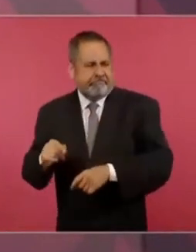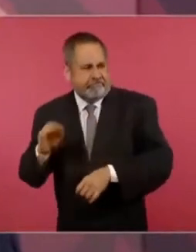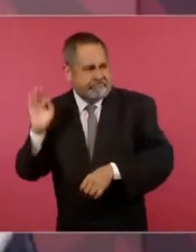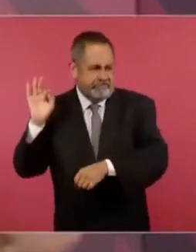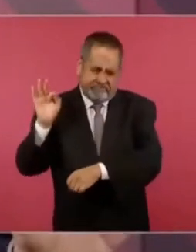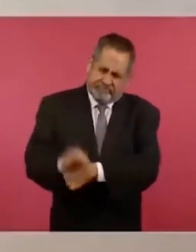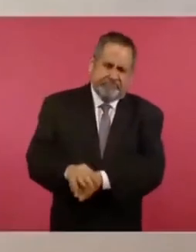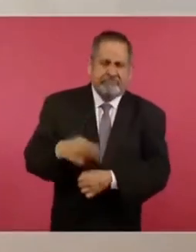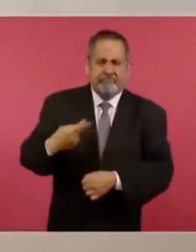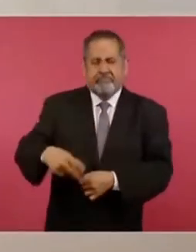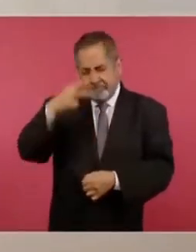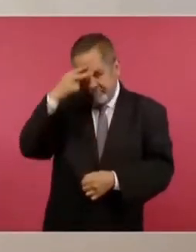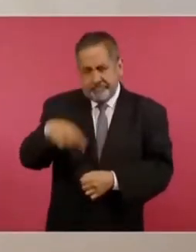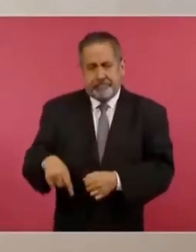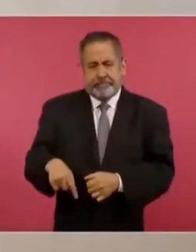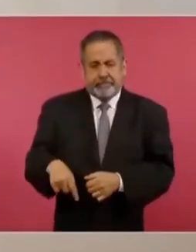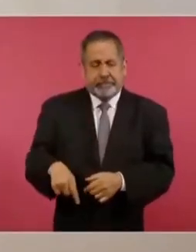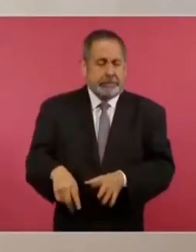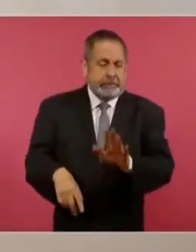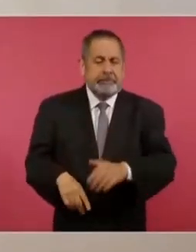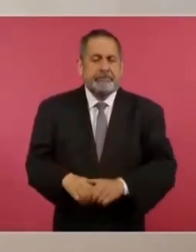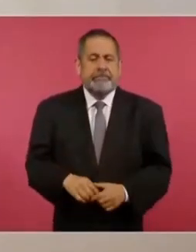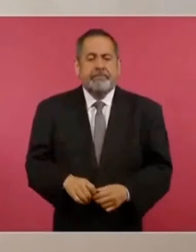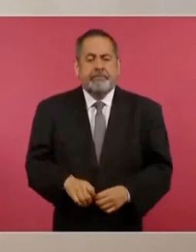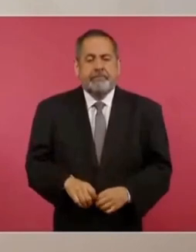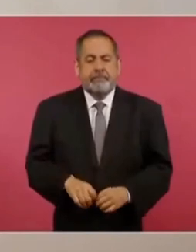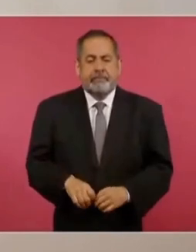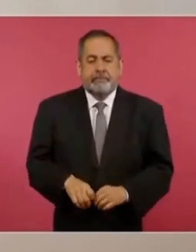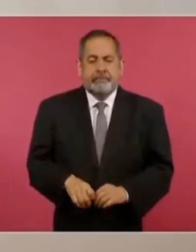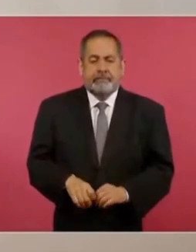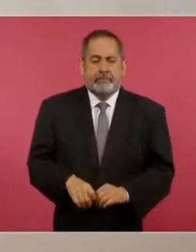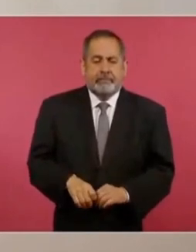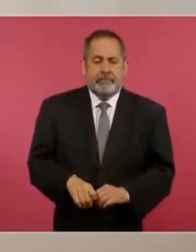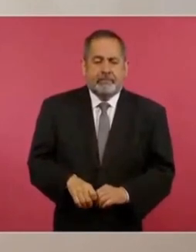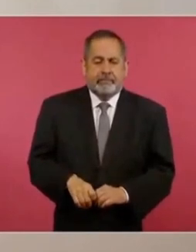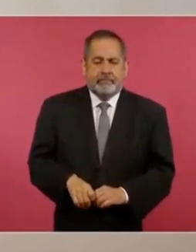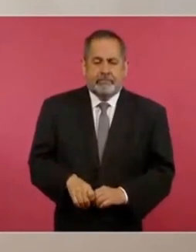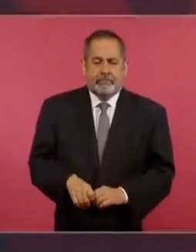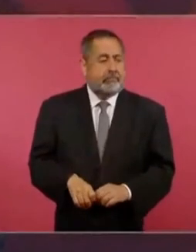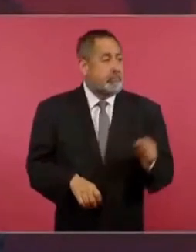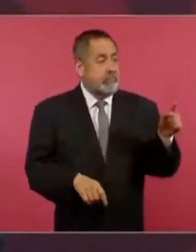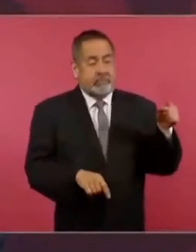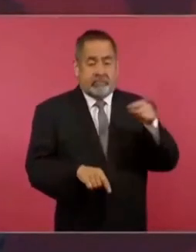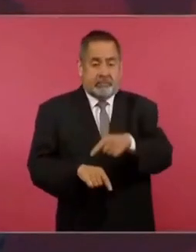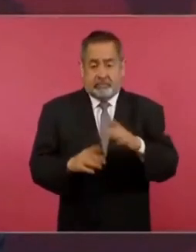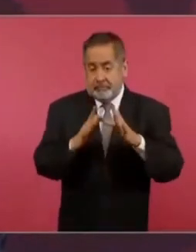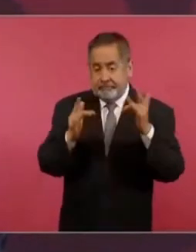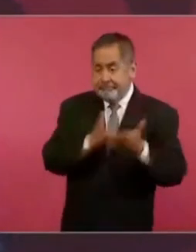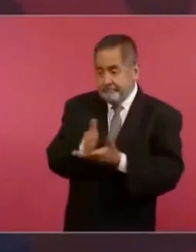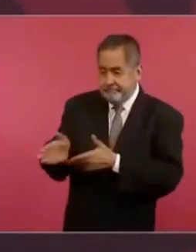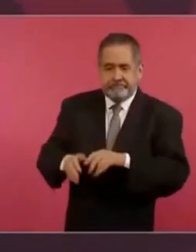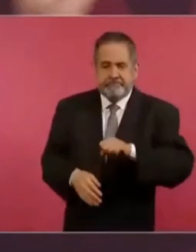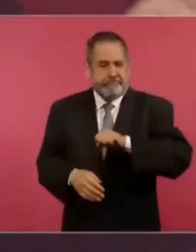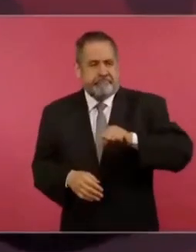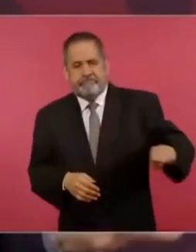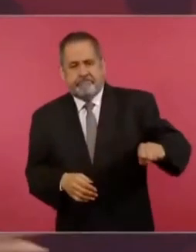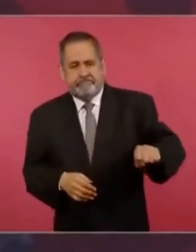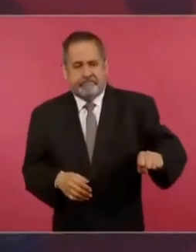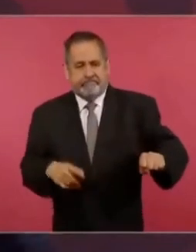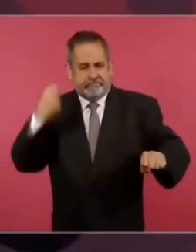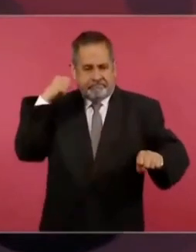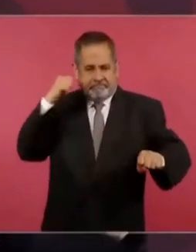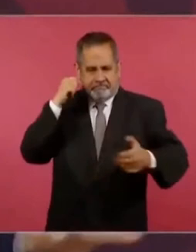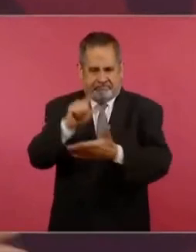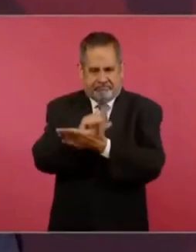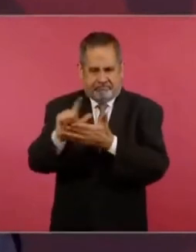no hubo presencia, Tabasco se